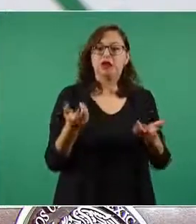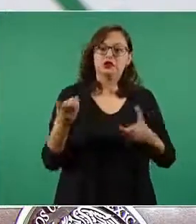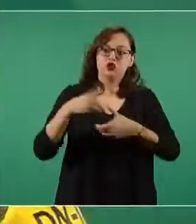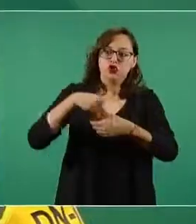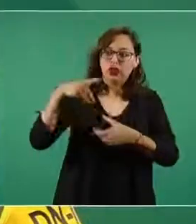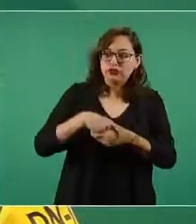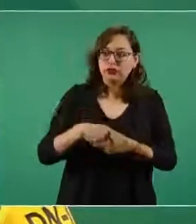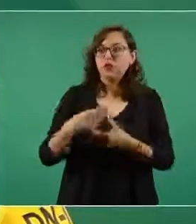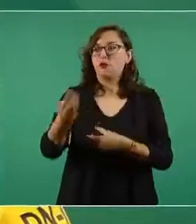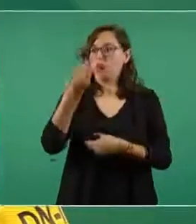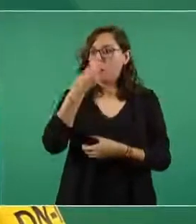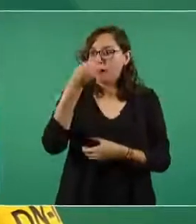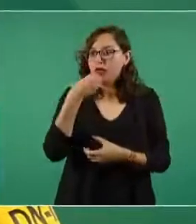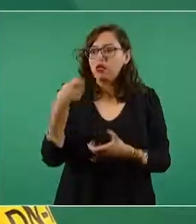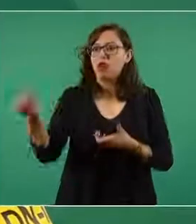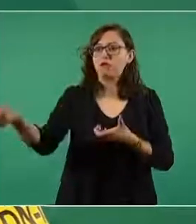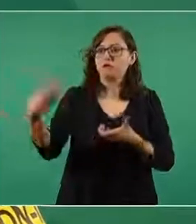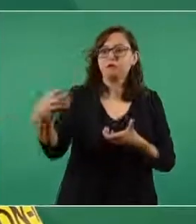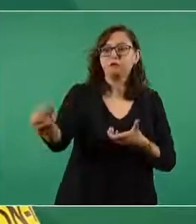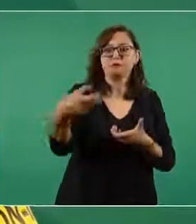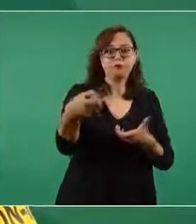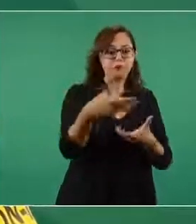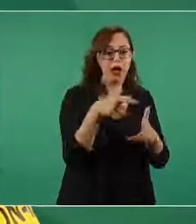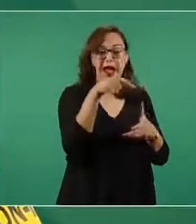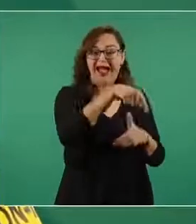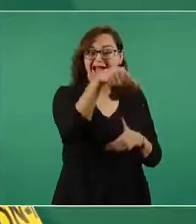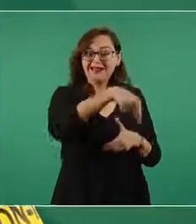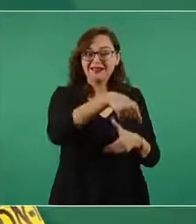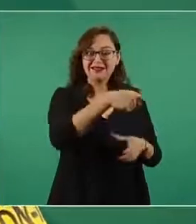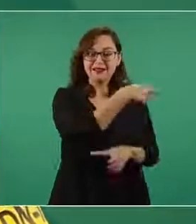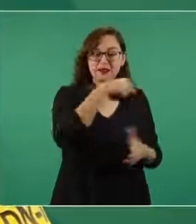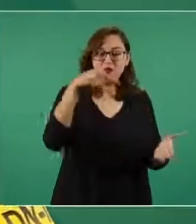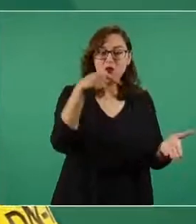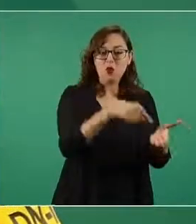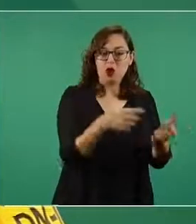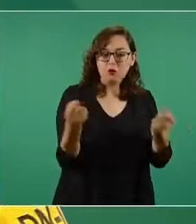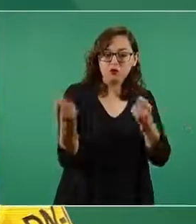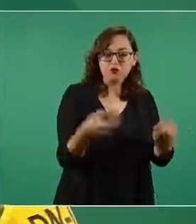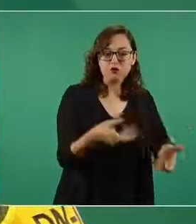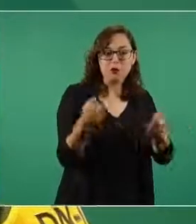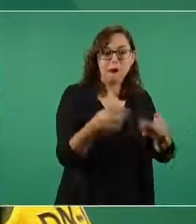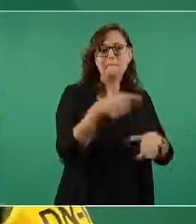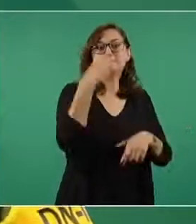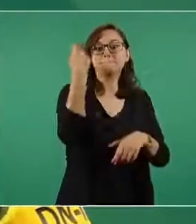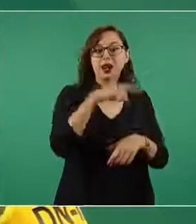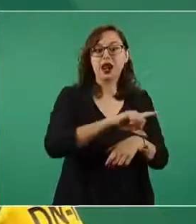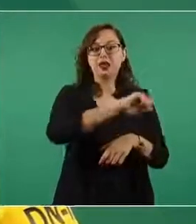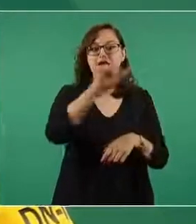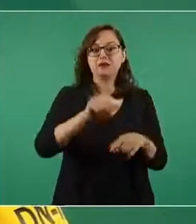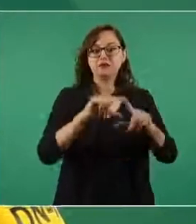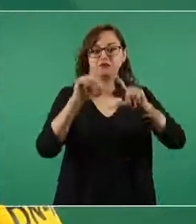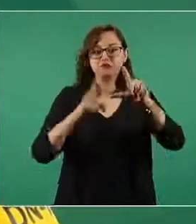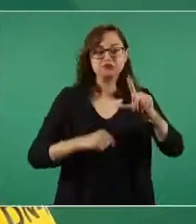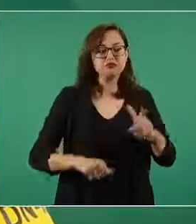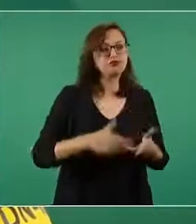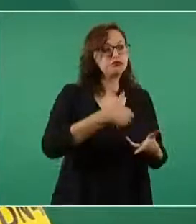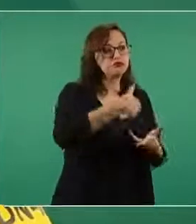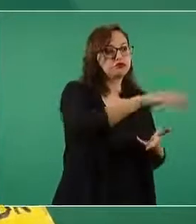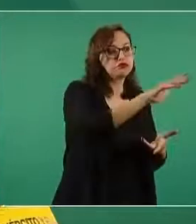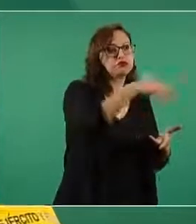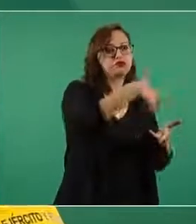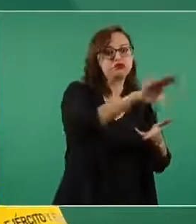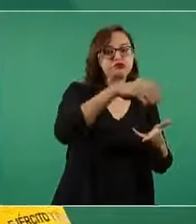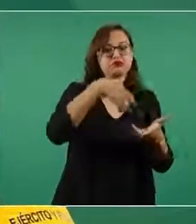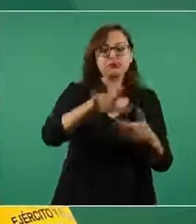es captar en gran escala las donaciones de víveres y material de ayuda humanitaria para su oportuna distribución